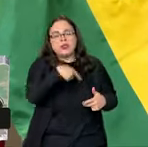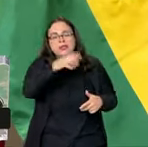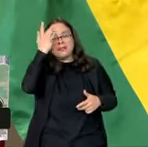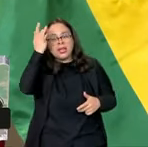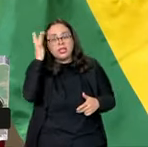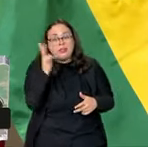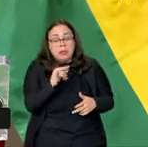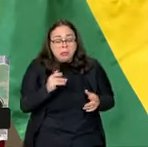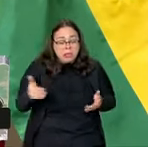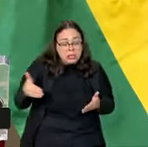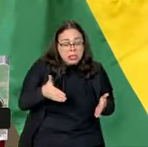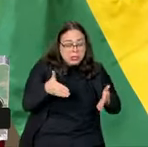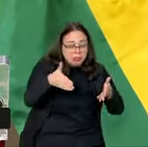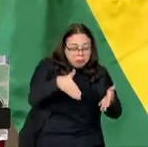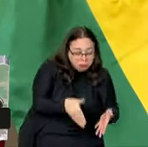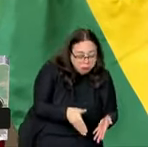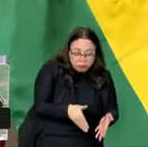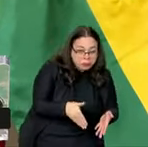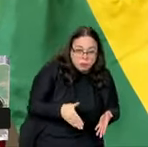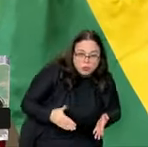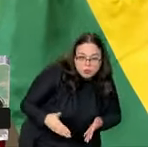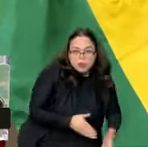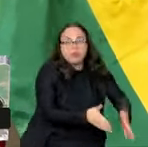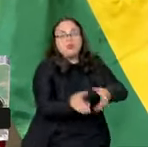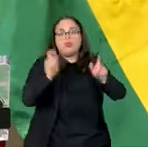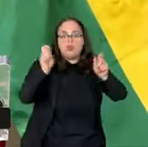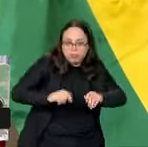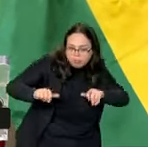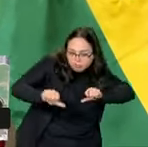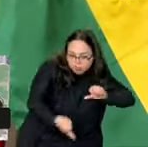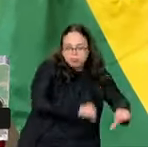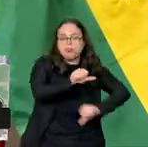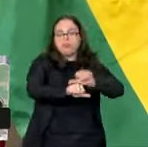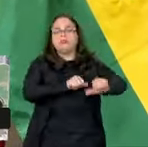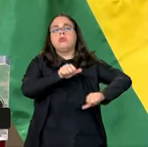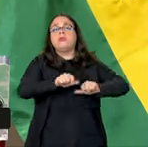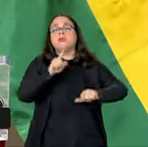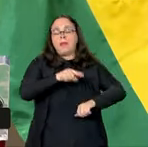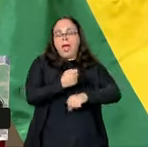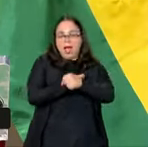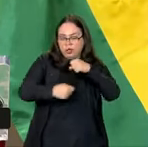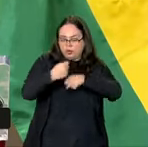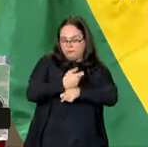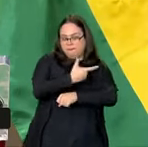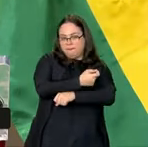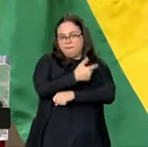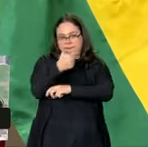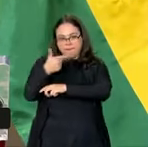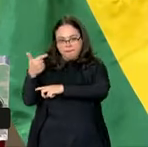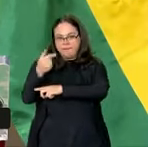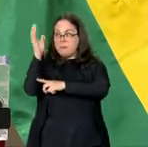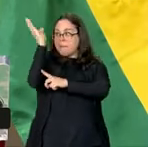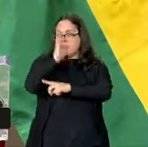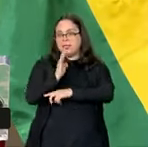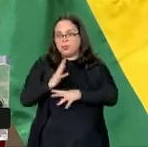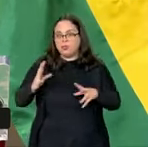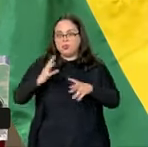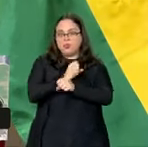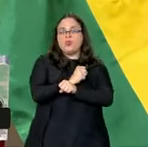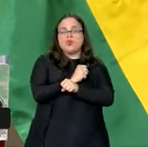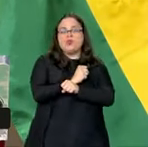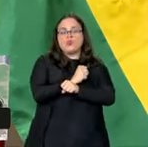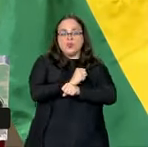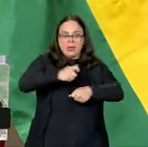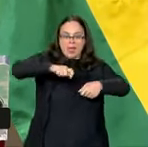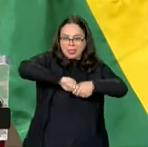fin de la estrada provó ser aún un terreno movido. En 2022, Brasil completó el bicentenario de